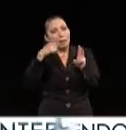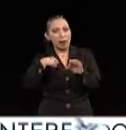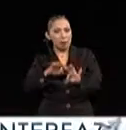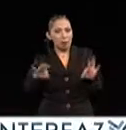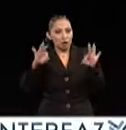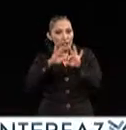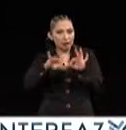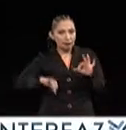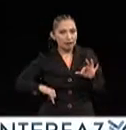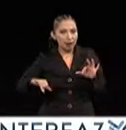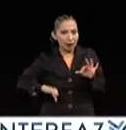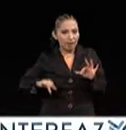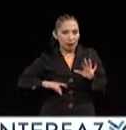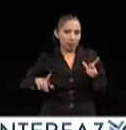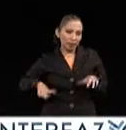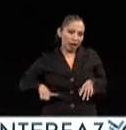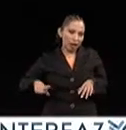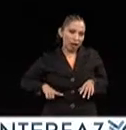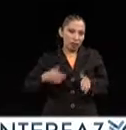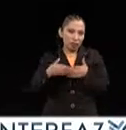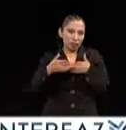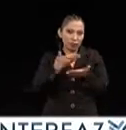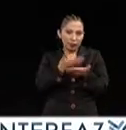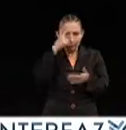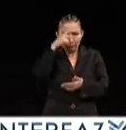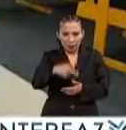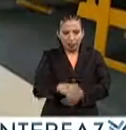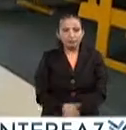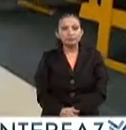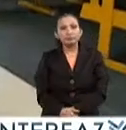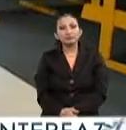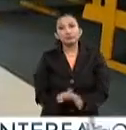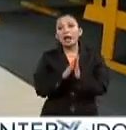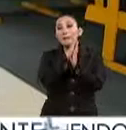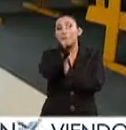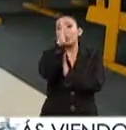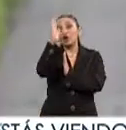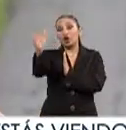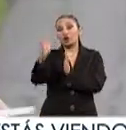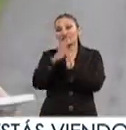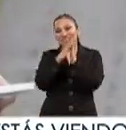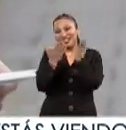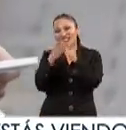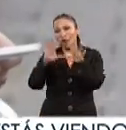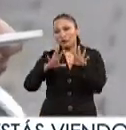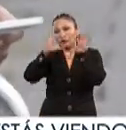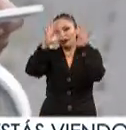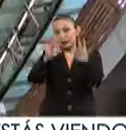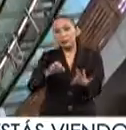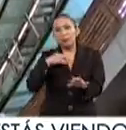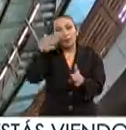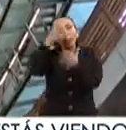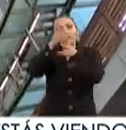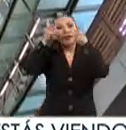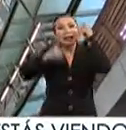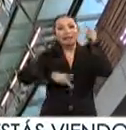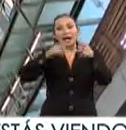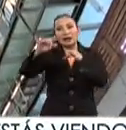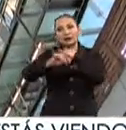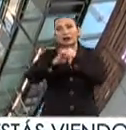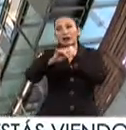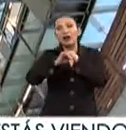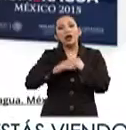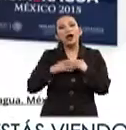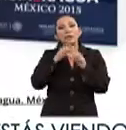cruciales de la agenda pública contemporánea de México. La biblioteca de publicaciones oficiales se puede visitar en la liga de